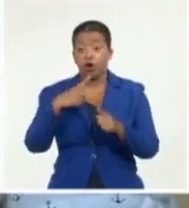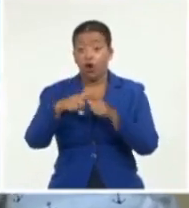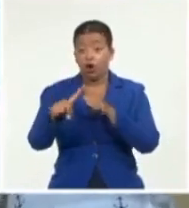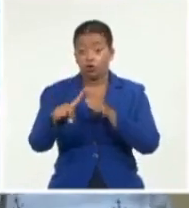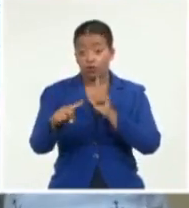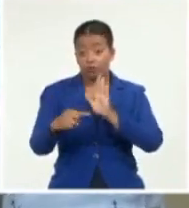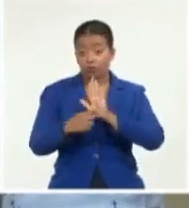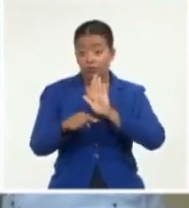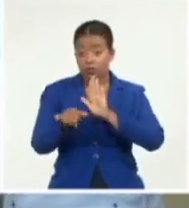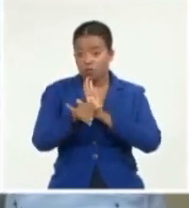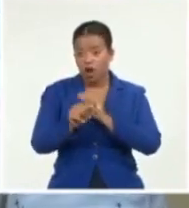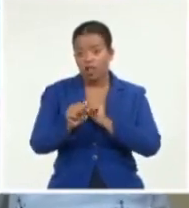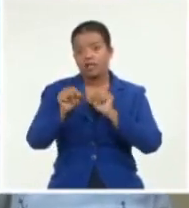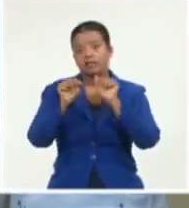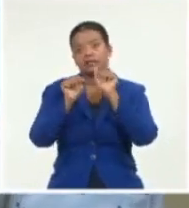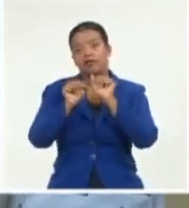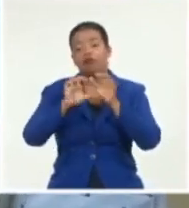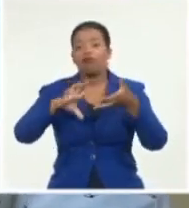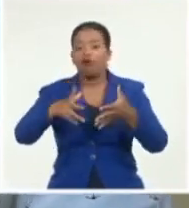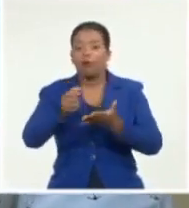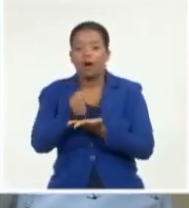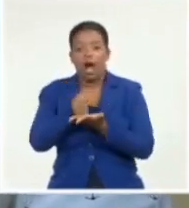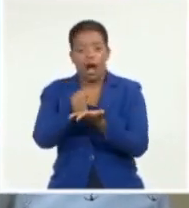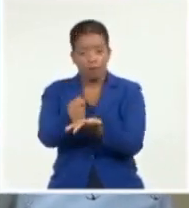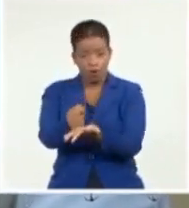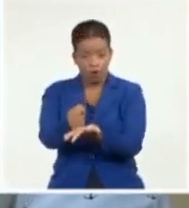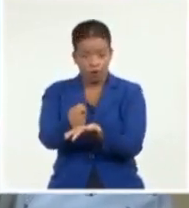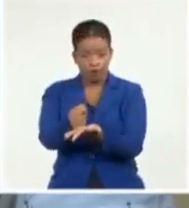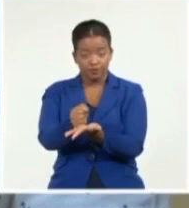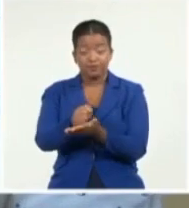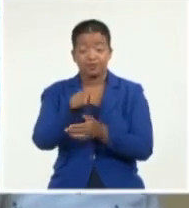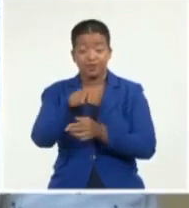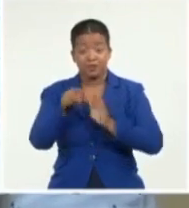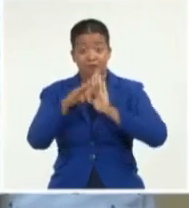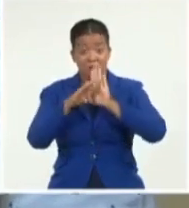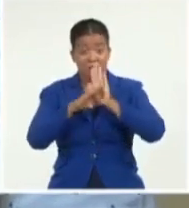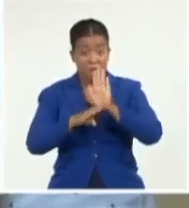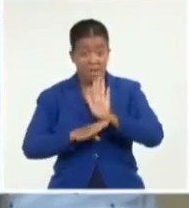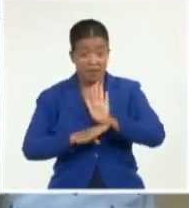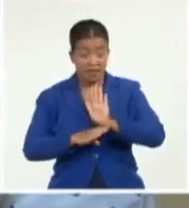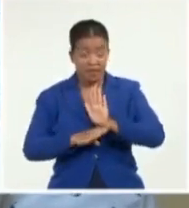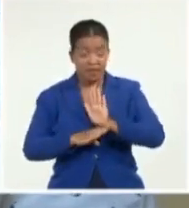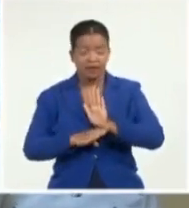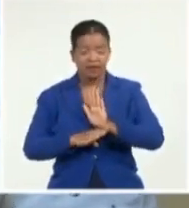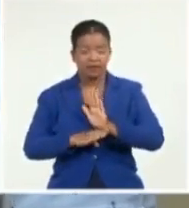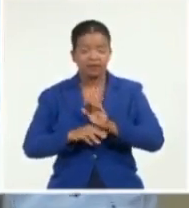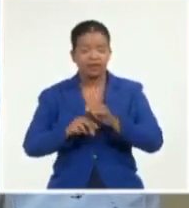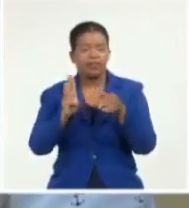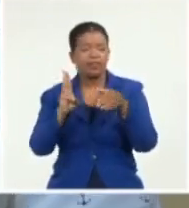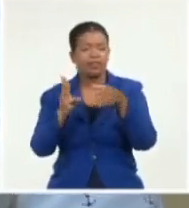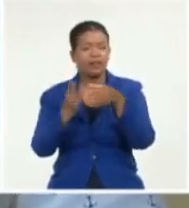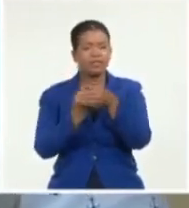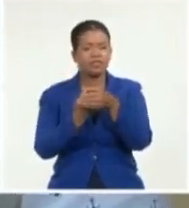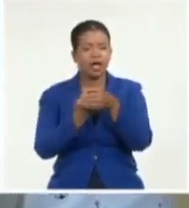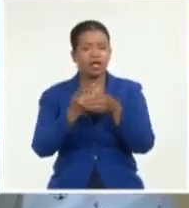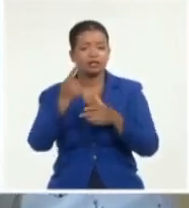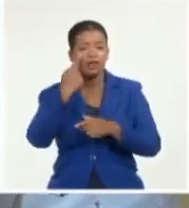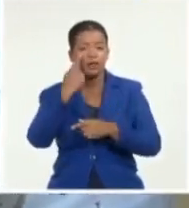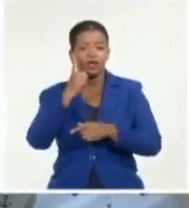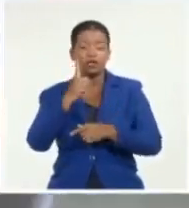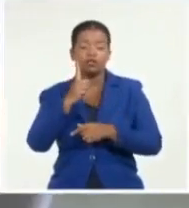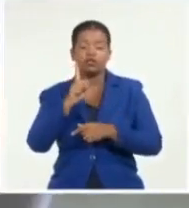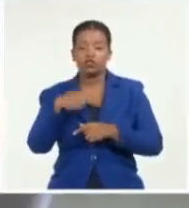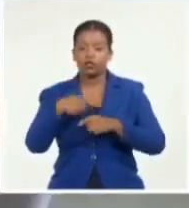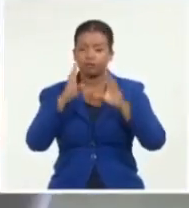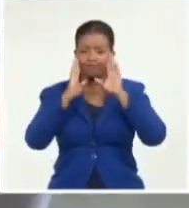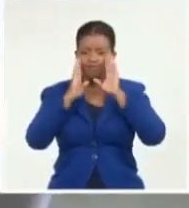de sistemas de apoyo y eso te da la medida que la discapacidad está muy pensada dentro de este